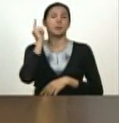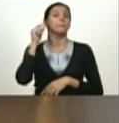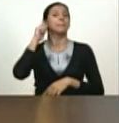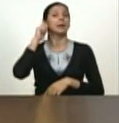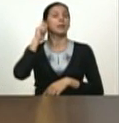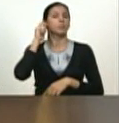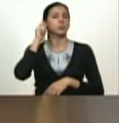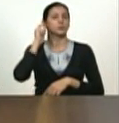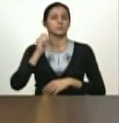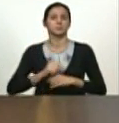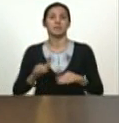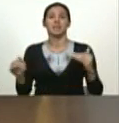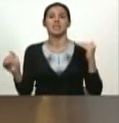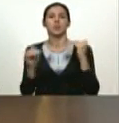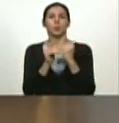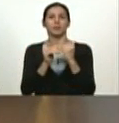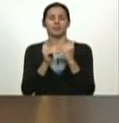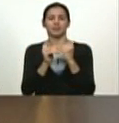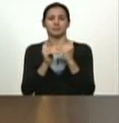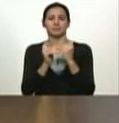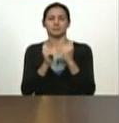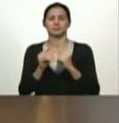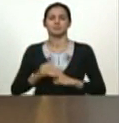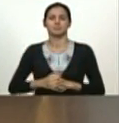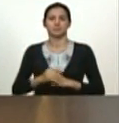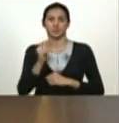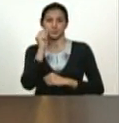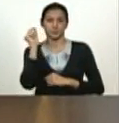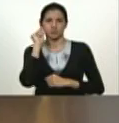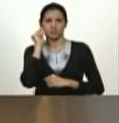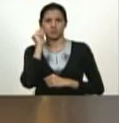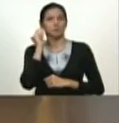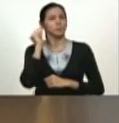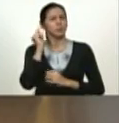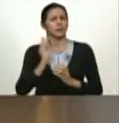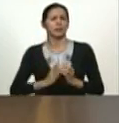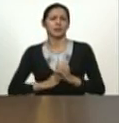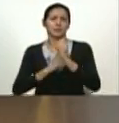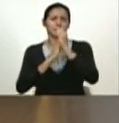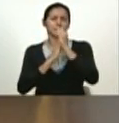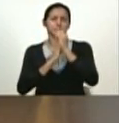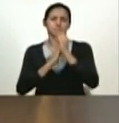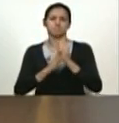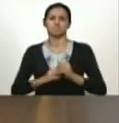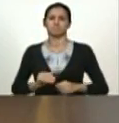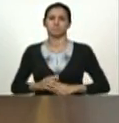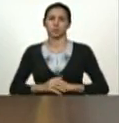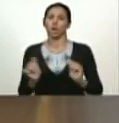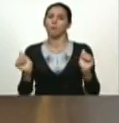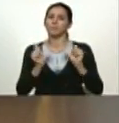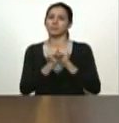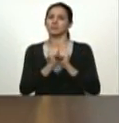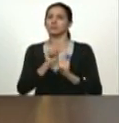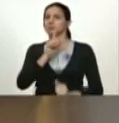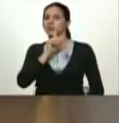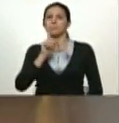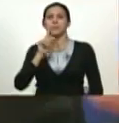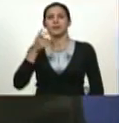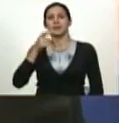y la igualdad de género a la querida líder y camarada Gladys Requena